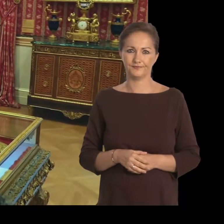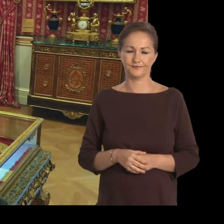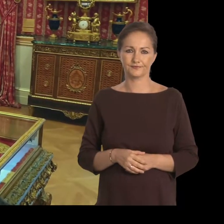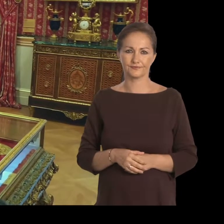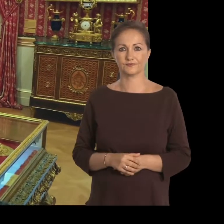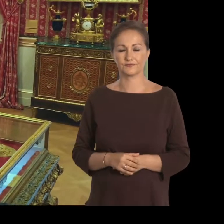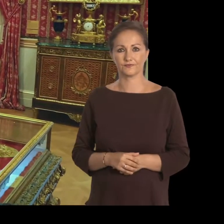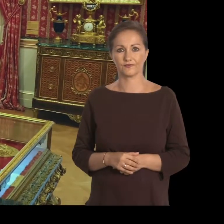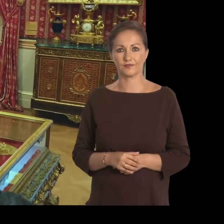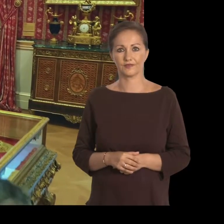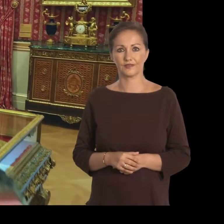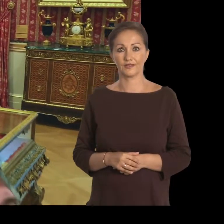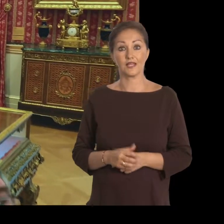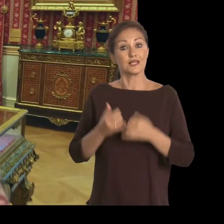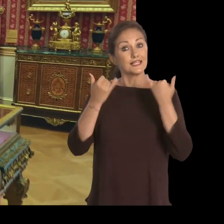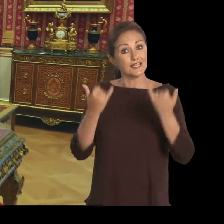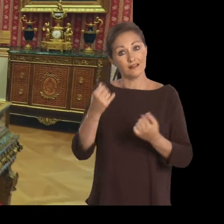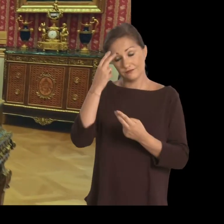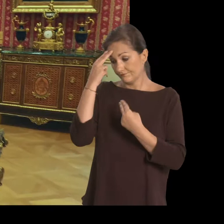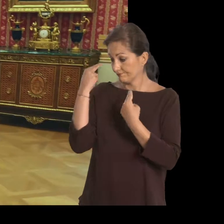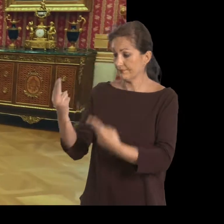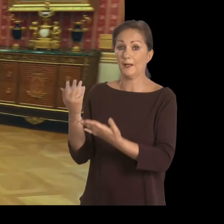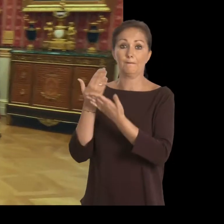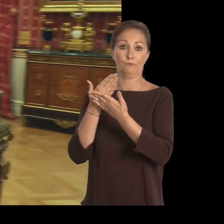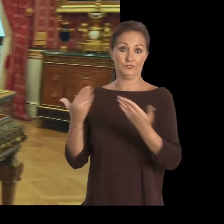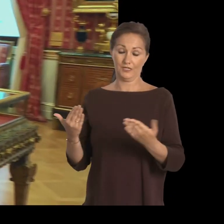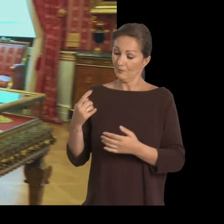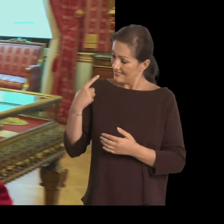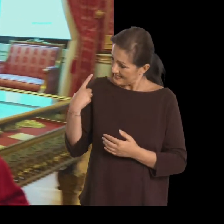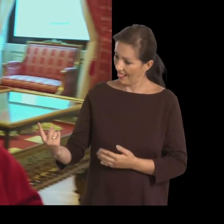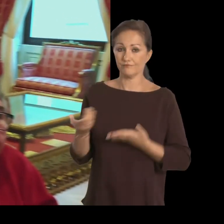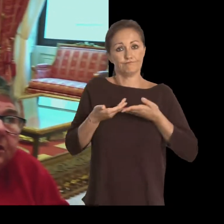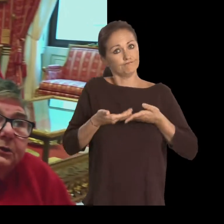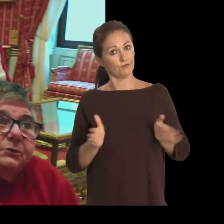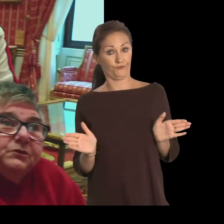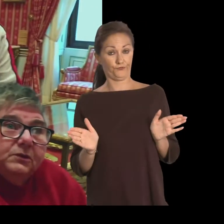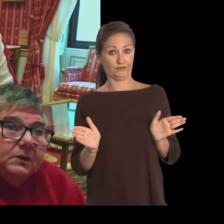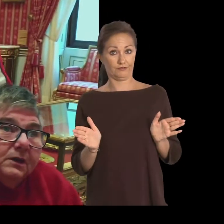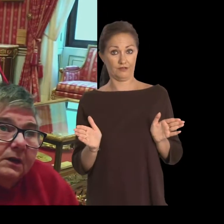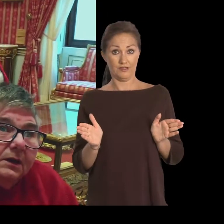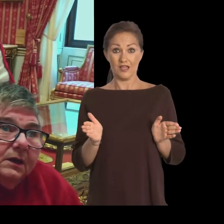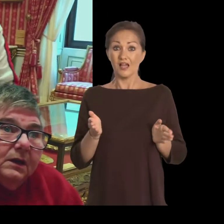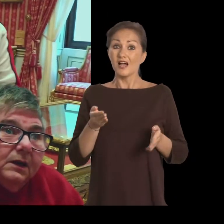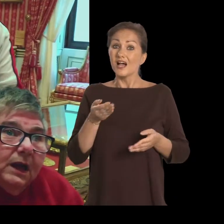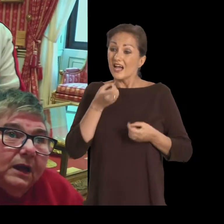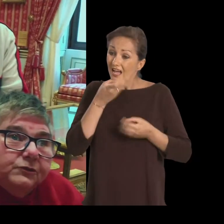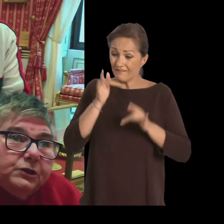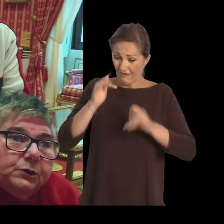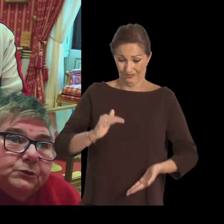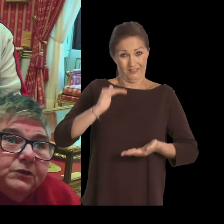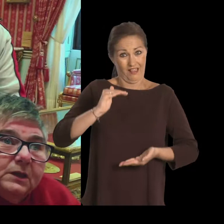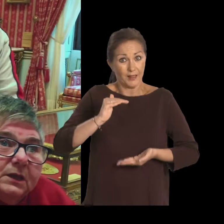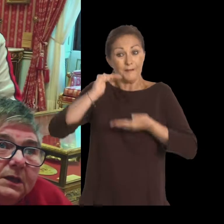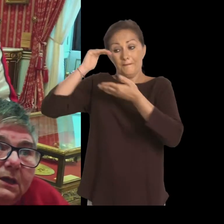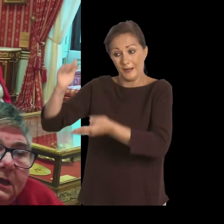Es difícil los museos de arte. Sí, a